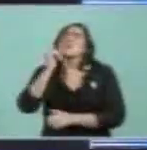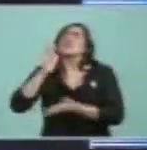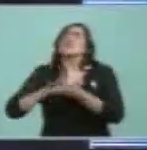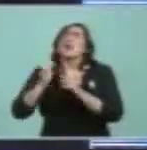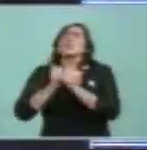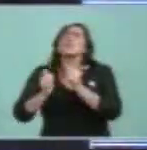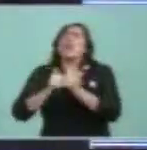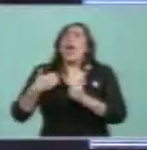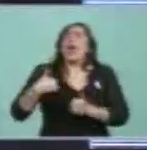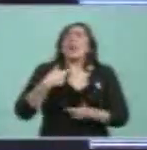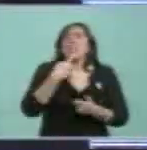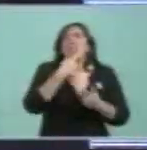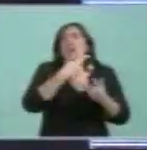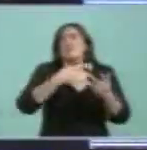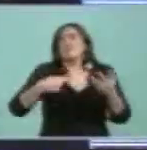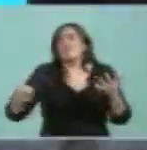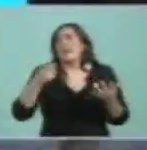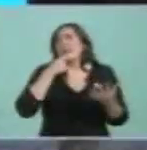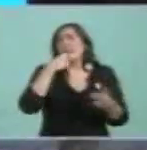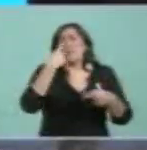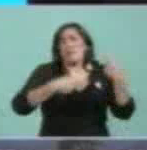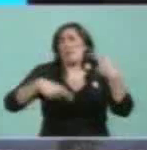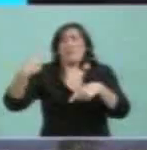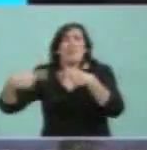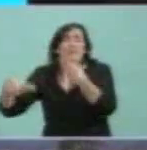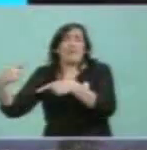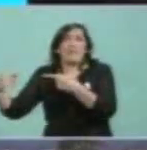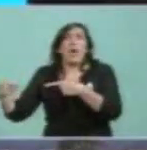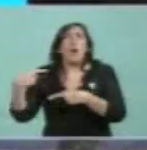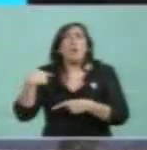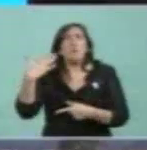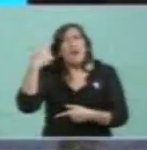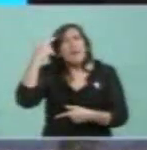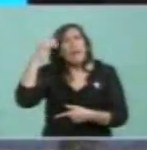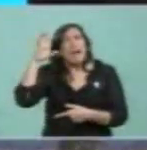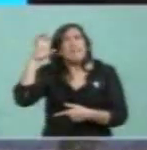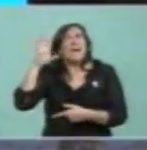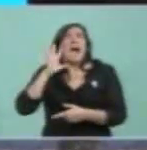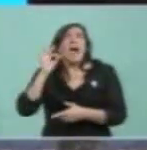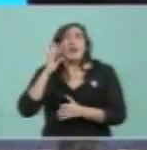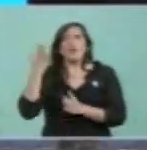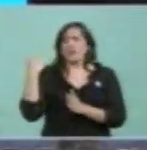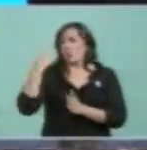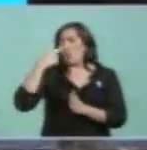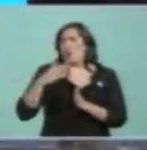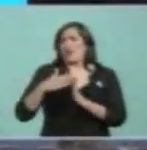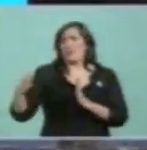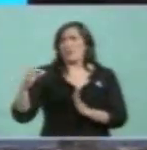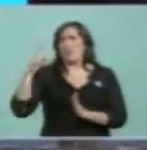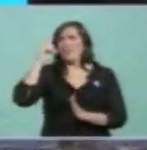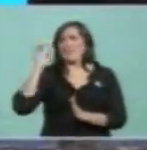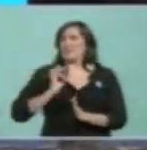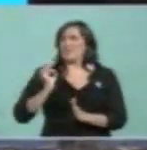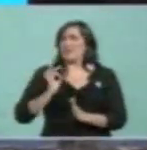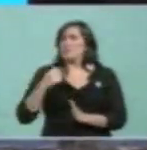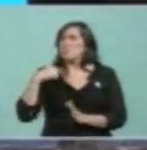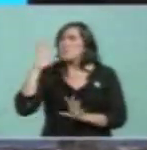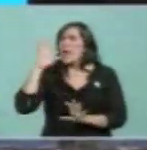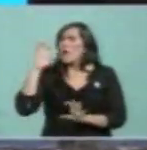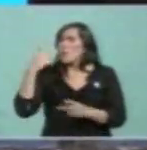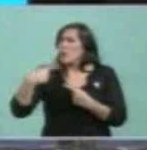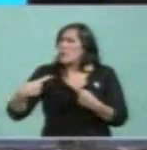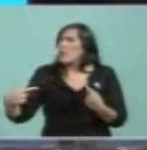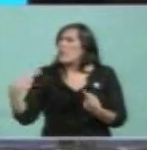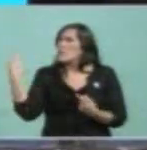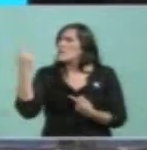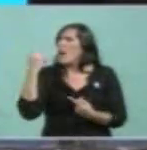terminaría nunca. Podría rememorar algunas cosas de la última década. Me acuerdo de las cosas que decían que